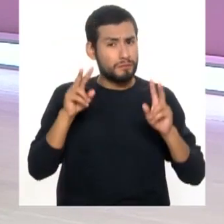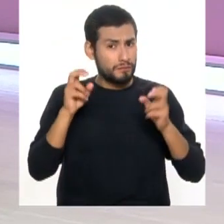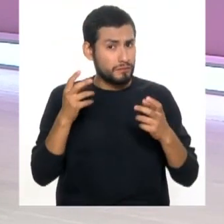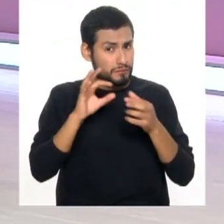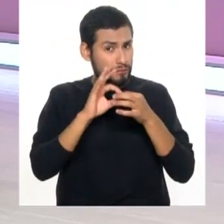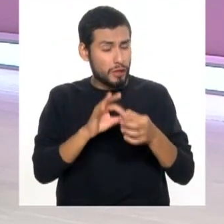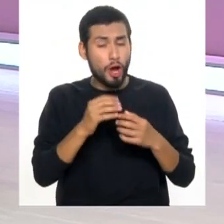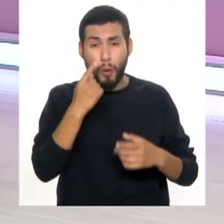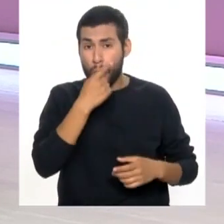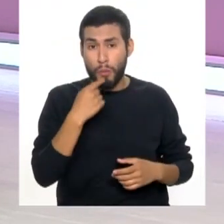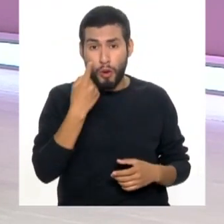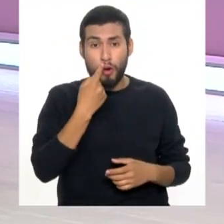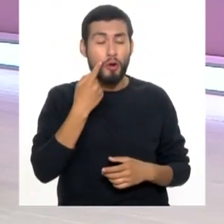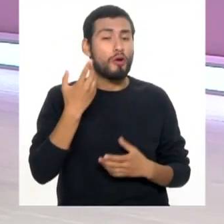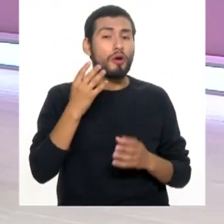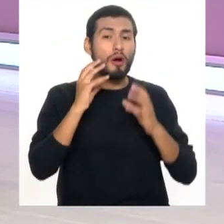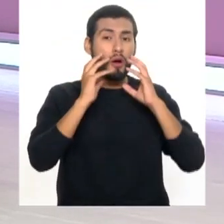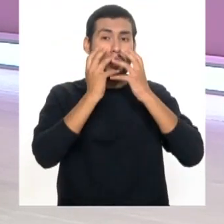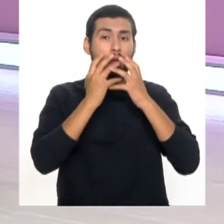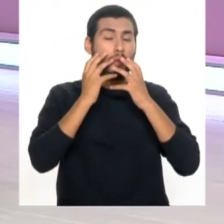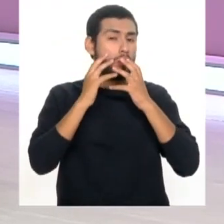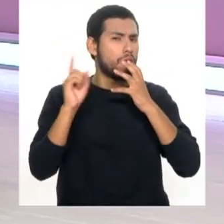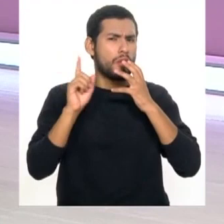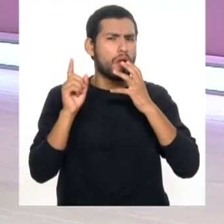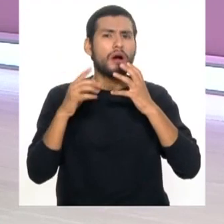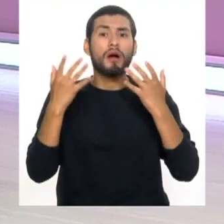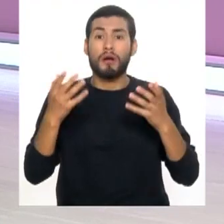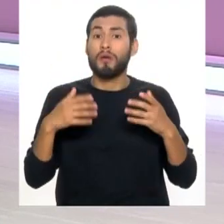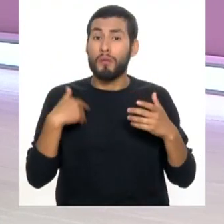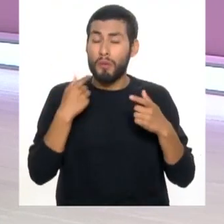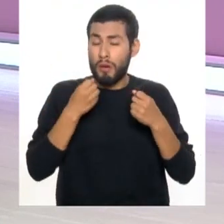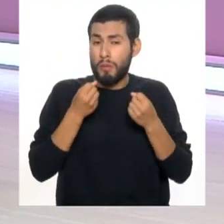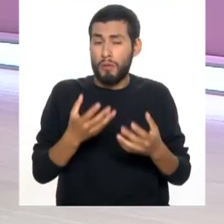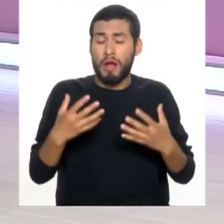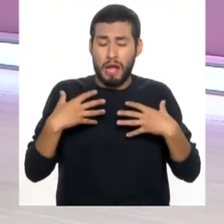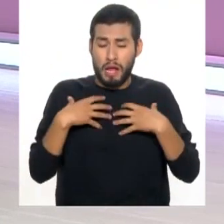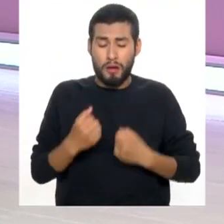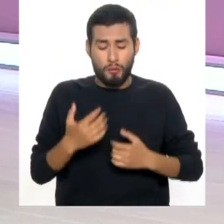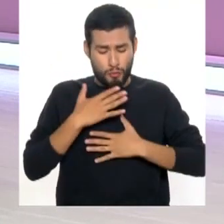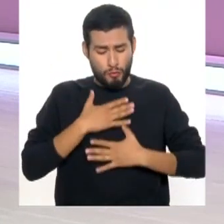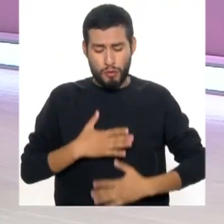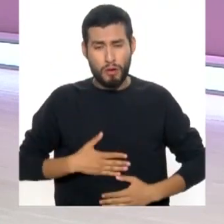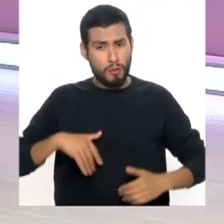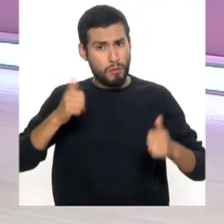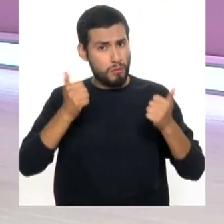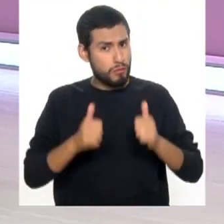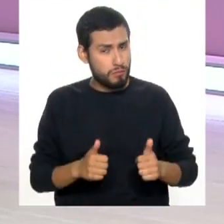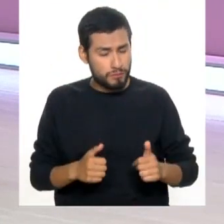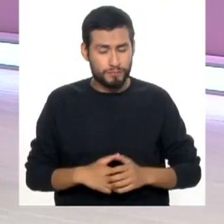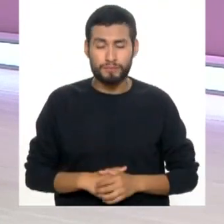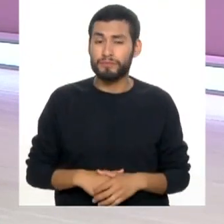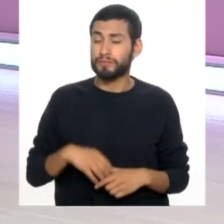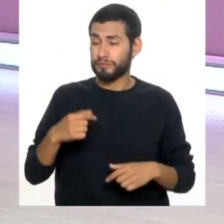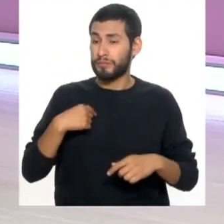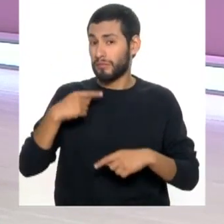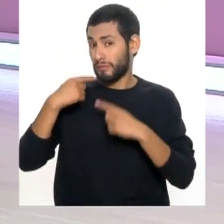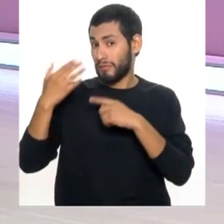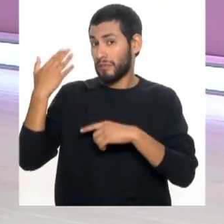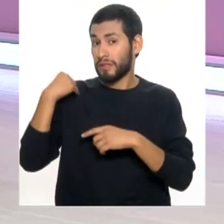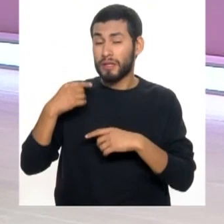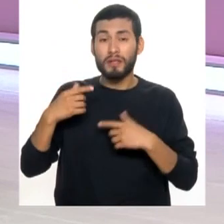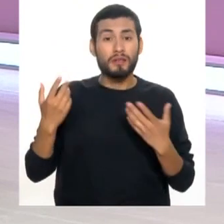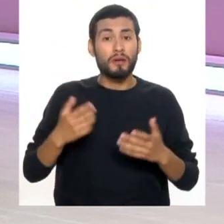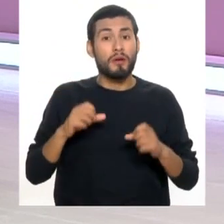vinculado a la boca y a lo que hay alrededor de ella, sino que tiene implicancias en la salud de las personas. Hace un momento hacíamos en la introducción